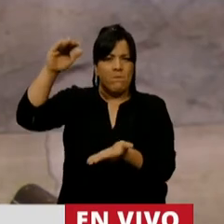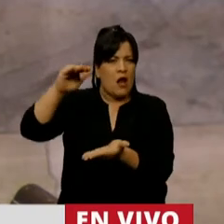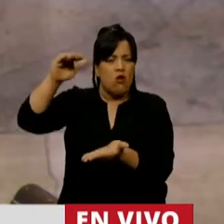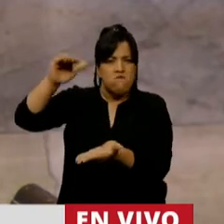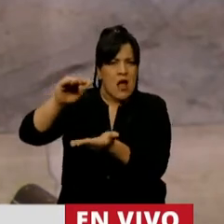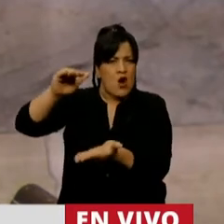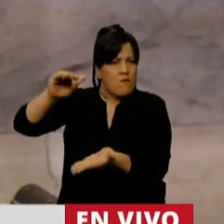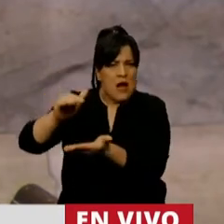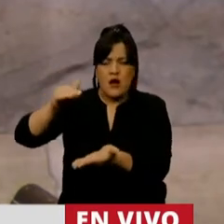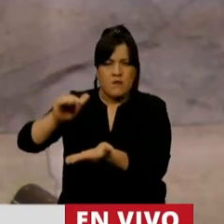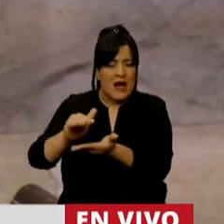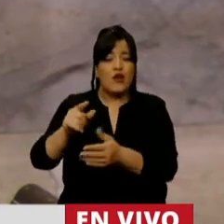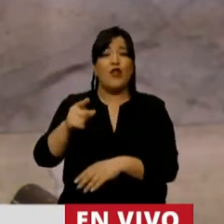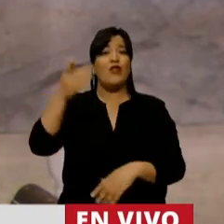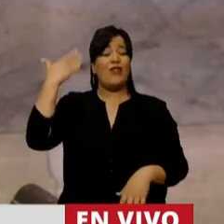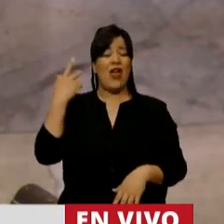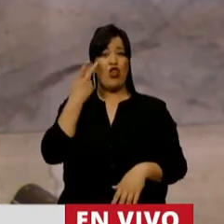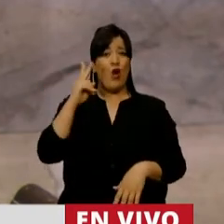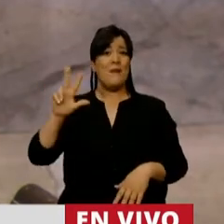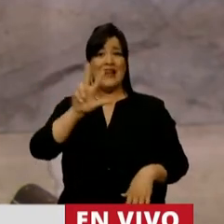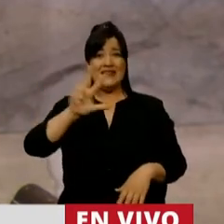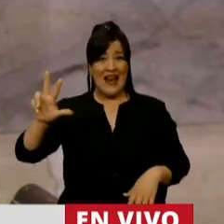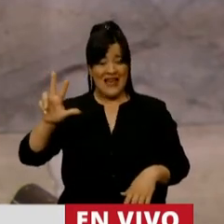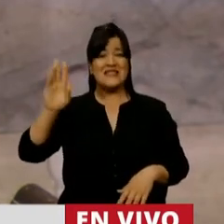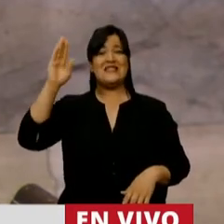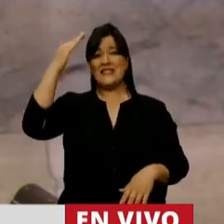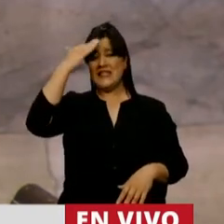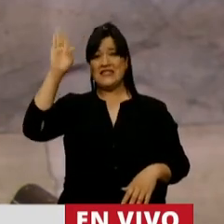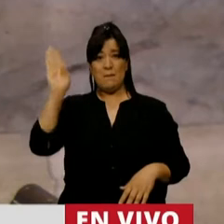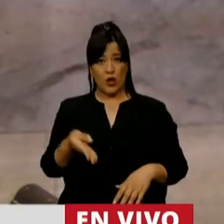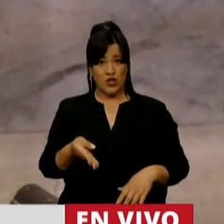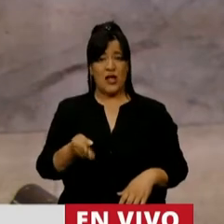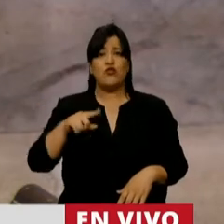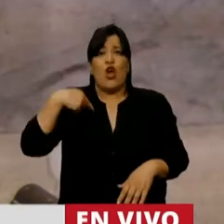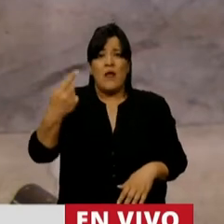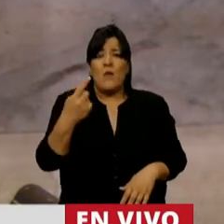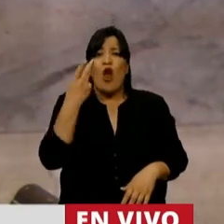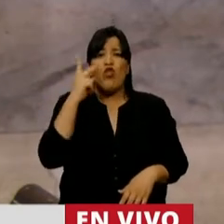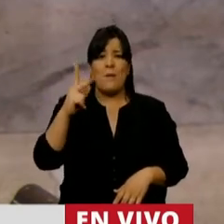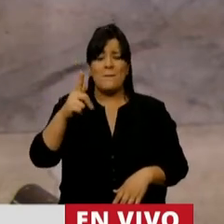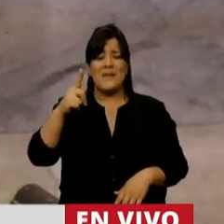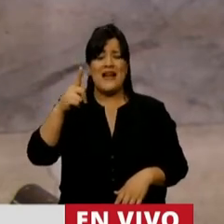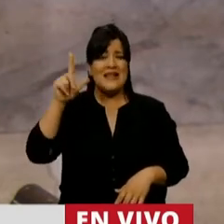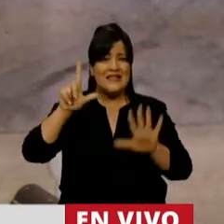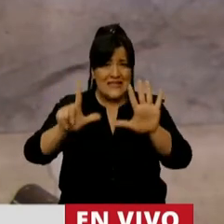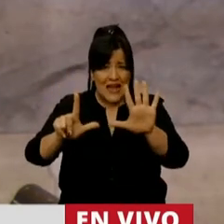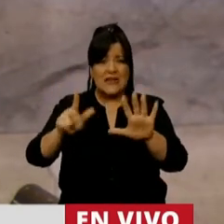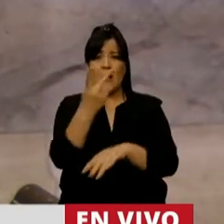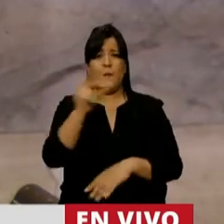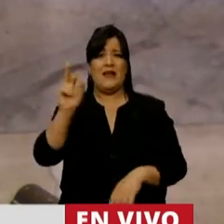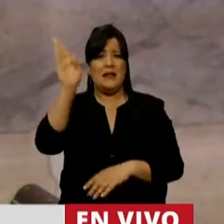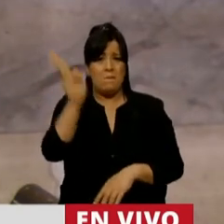pasó del año 2003 de estar en el 15% llegó al 2007 al 20%